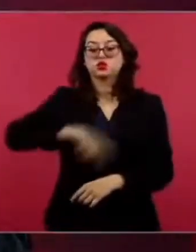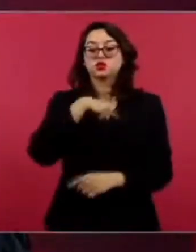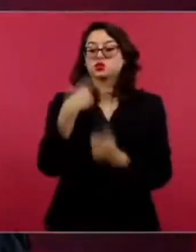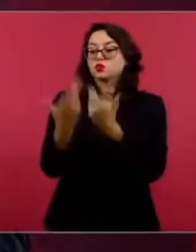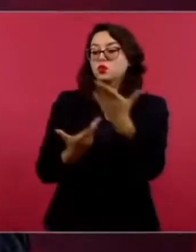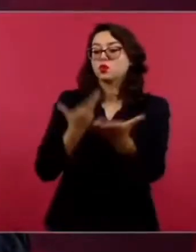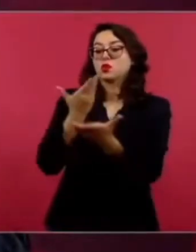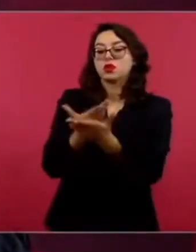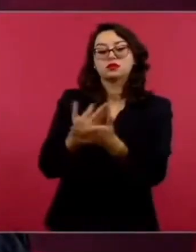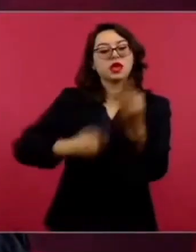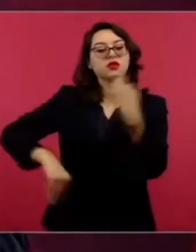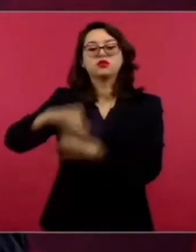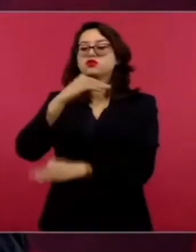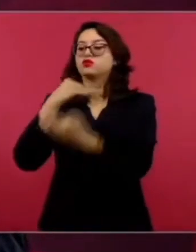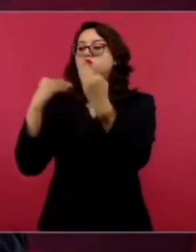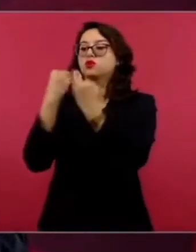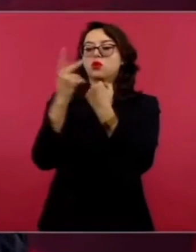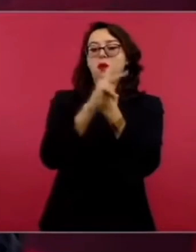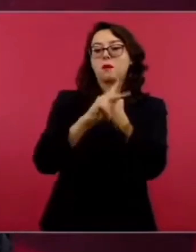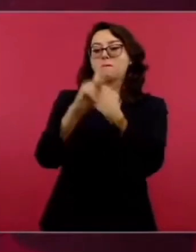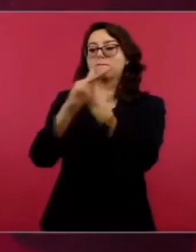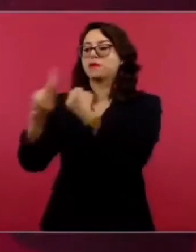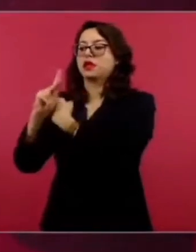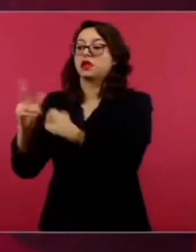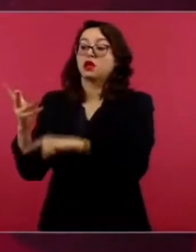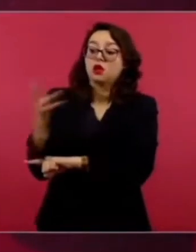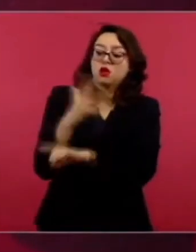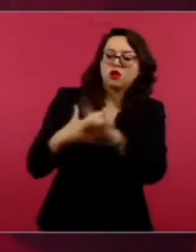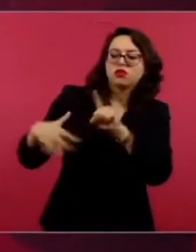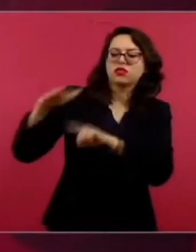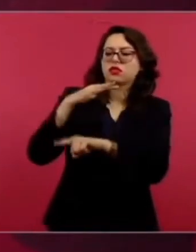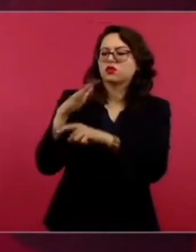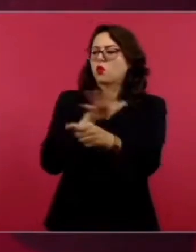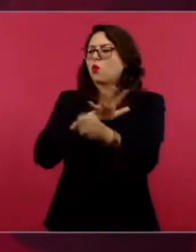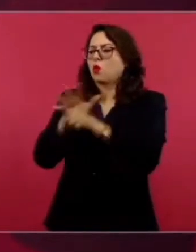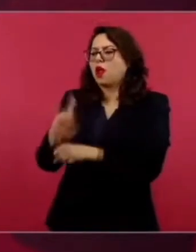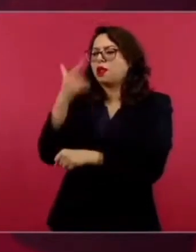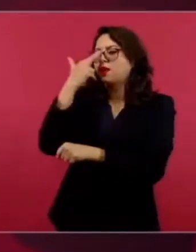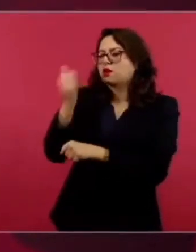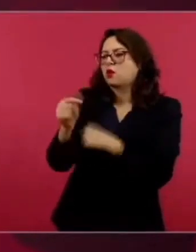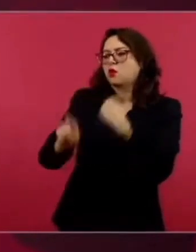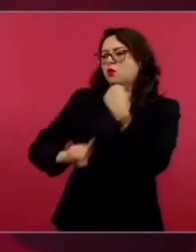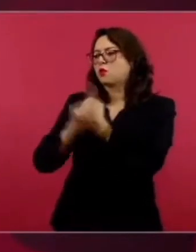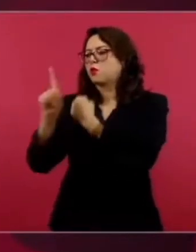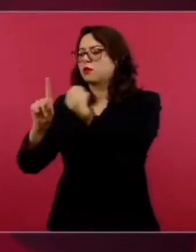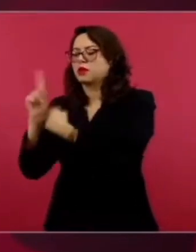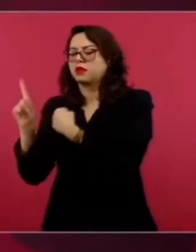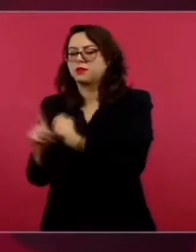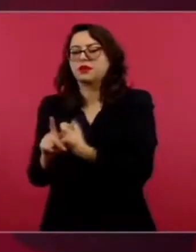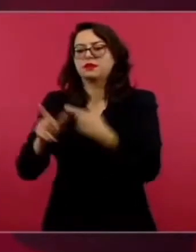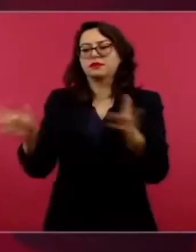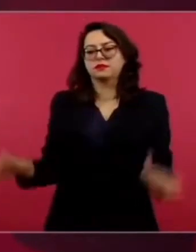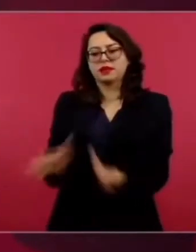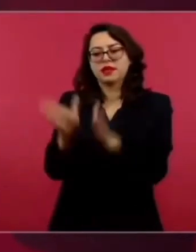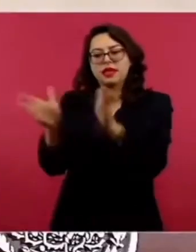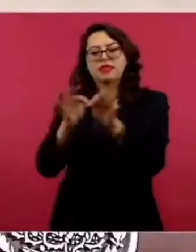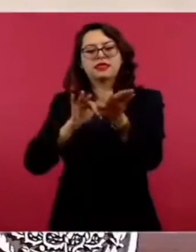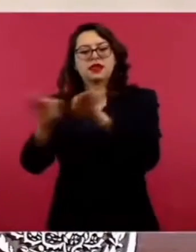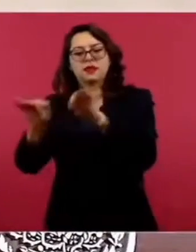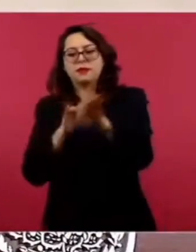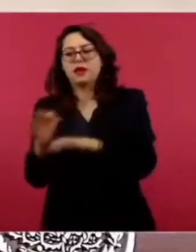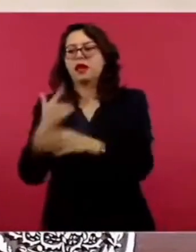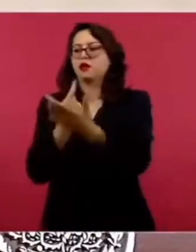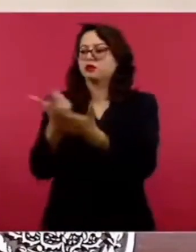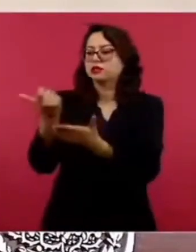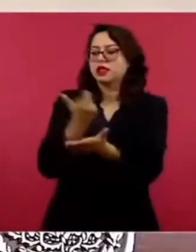que se impulsen las actividades productivas, que se generen empleos, que se mejoren los salarios, que